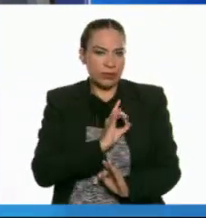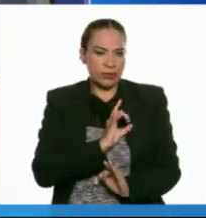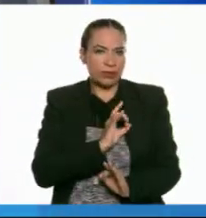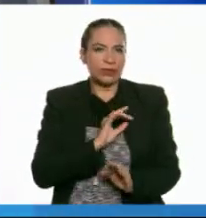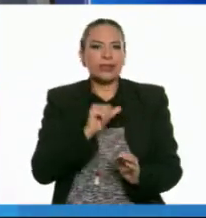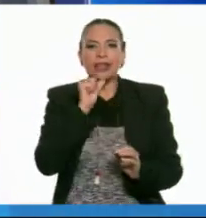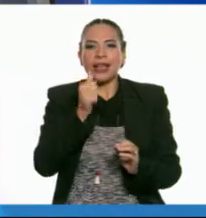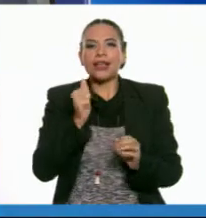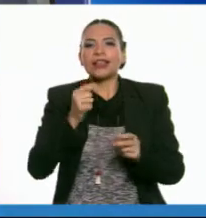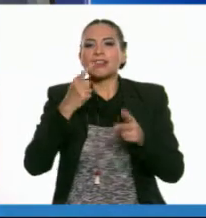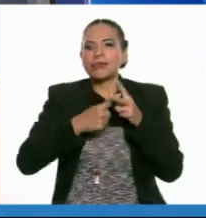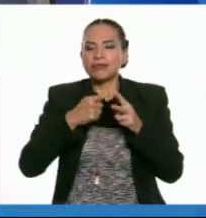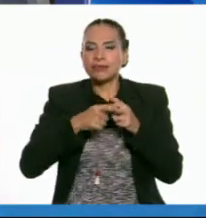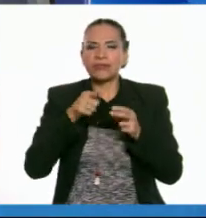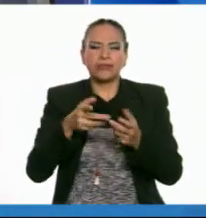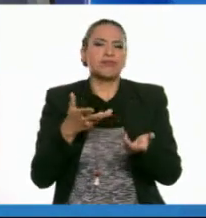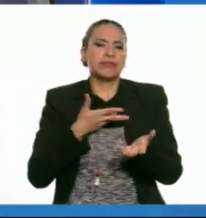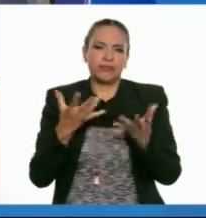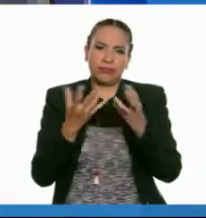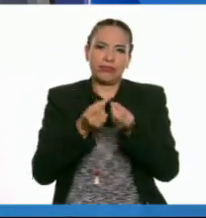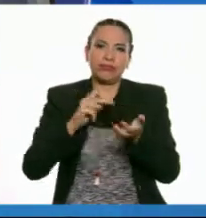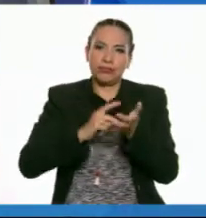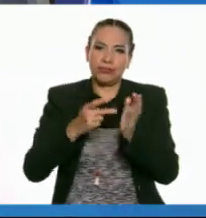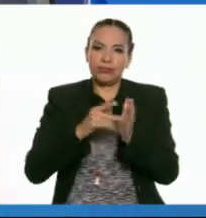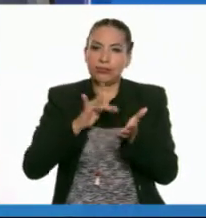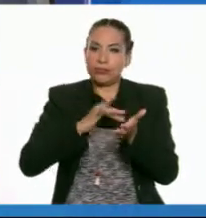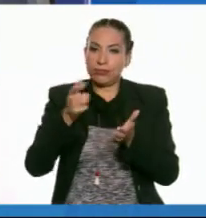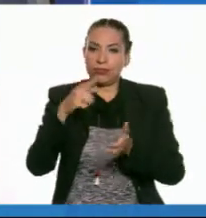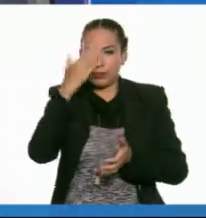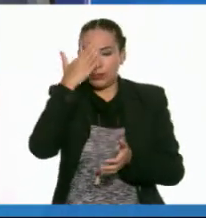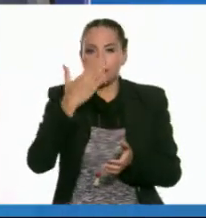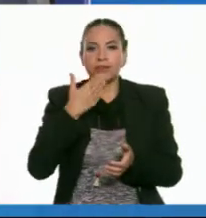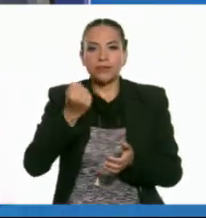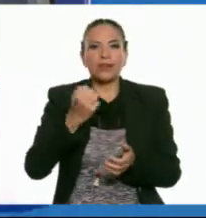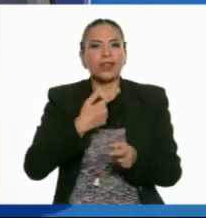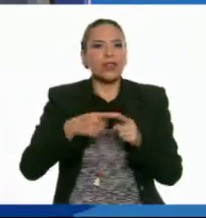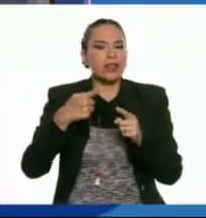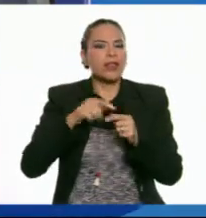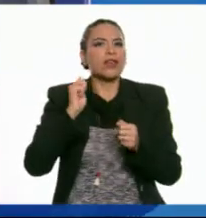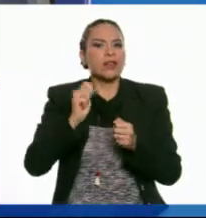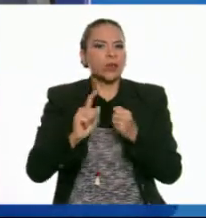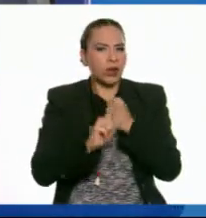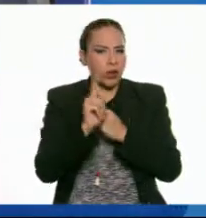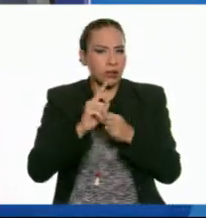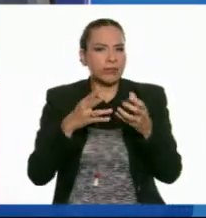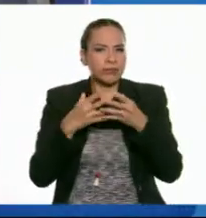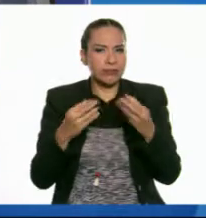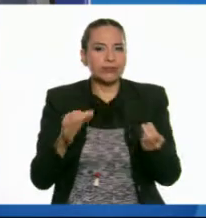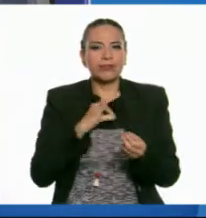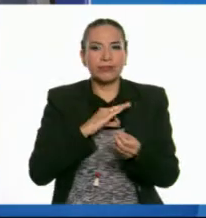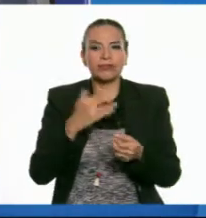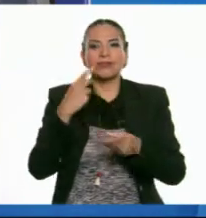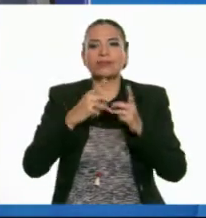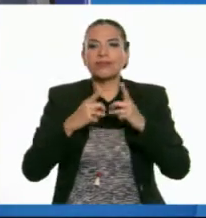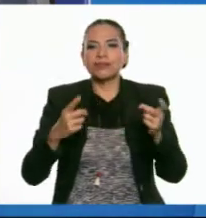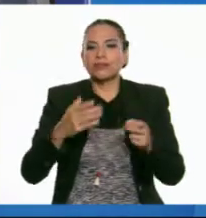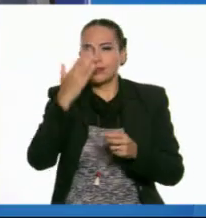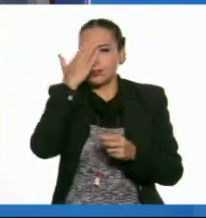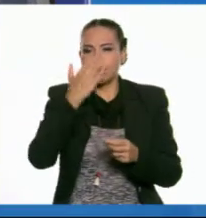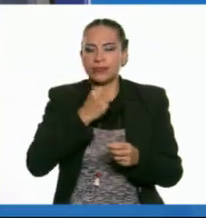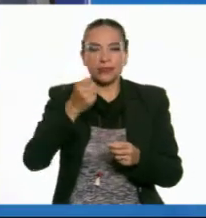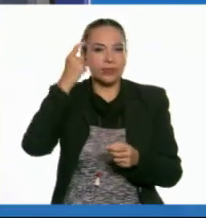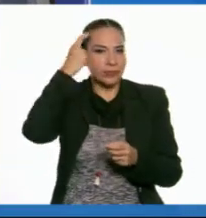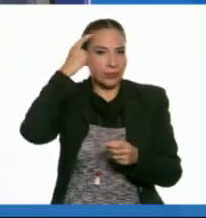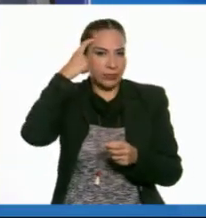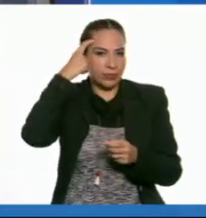Son parte muy importante de la ingeniería. Gracias a ellas es que somos capaces de resolver grandes problemas. Además de que ayudan a desarrollar nuestra capacidad